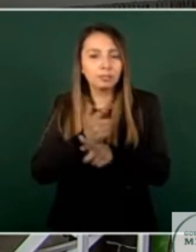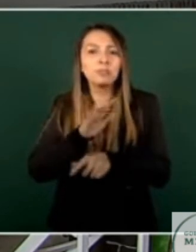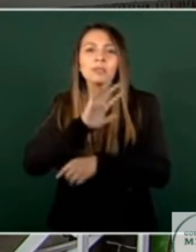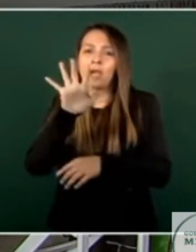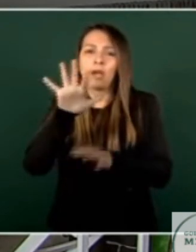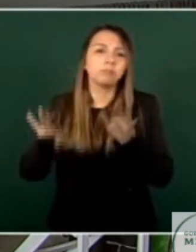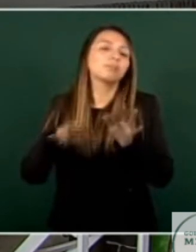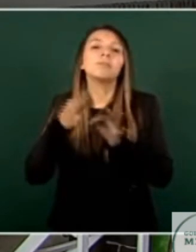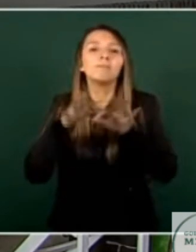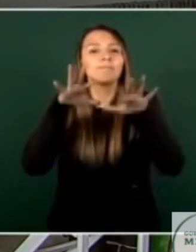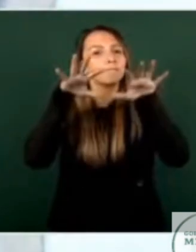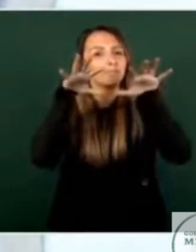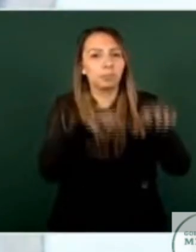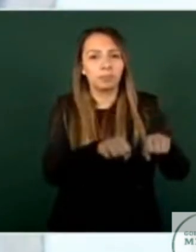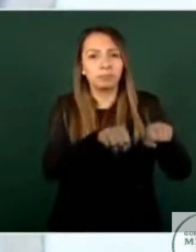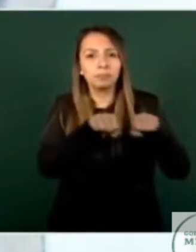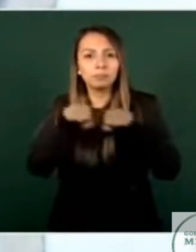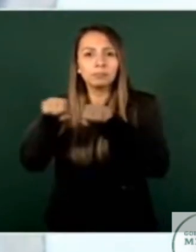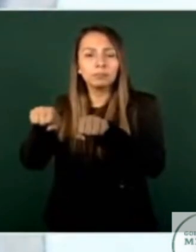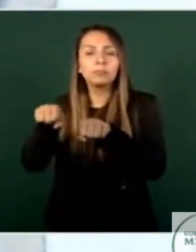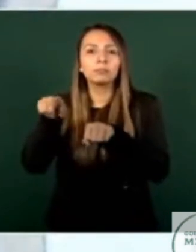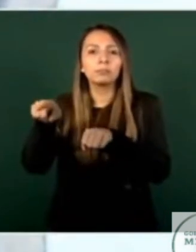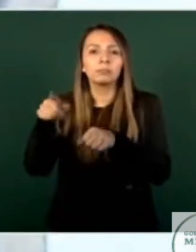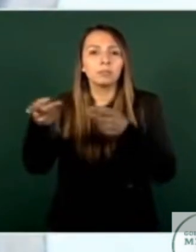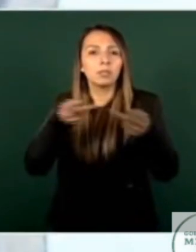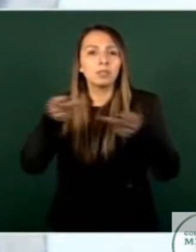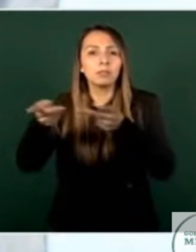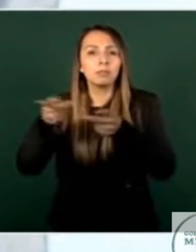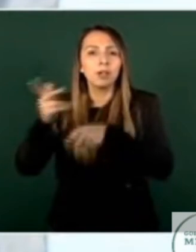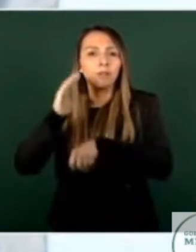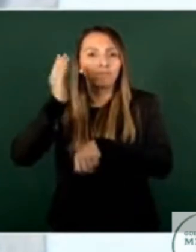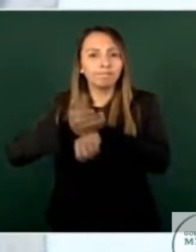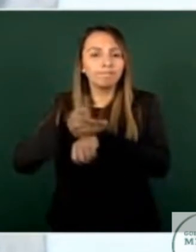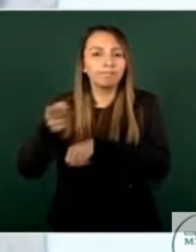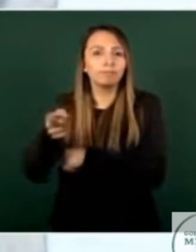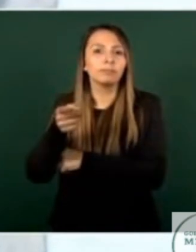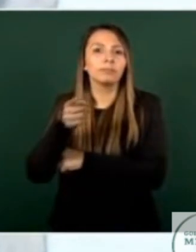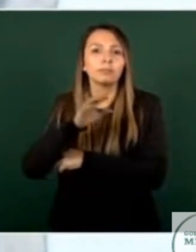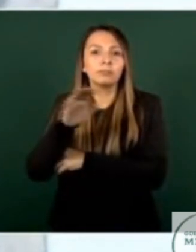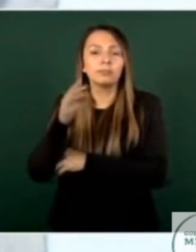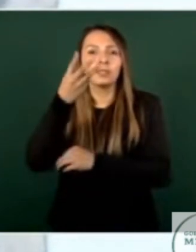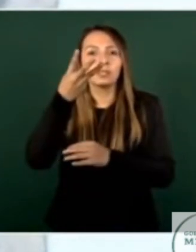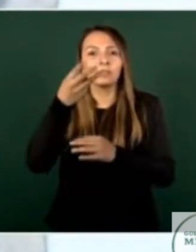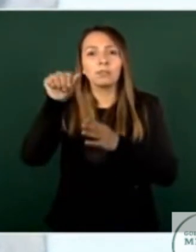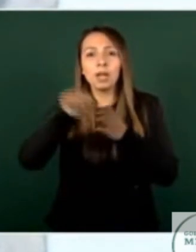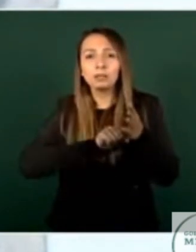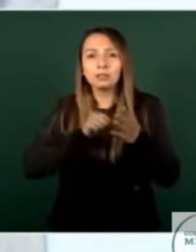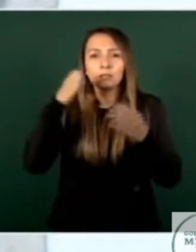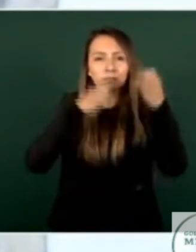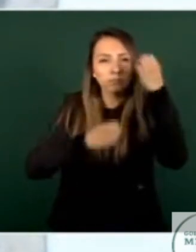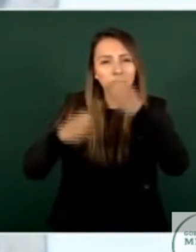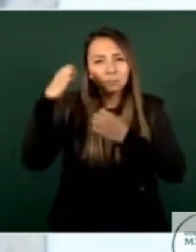a proceso penal por homicidio Se otorgó seis meses de investigación complementaria para